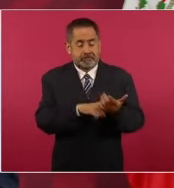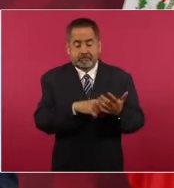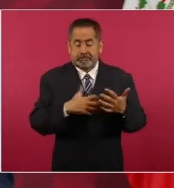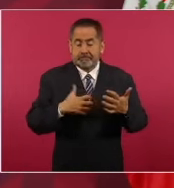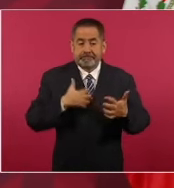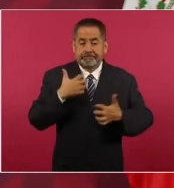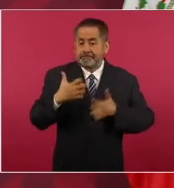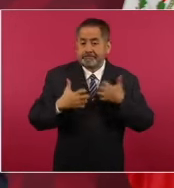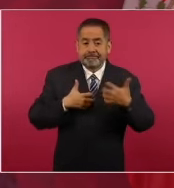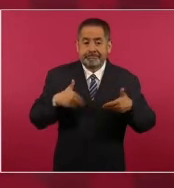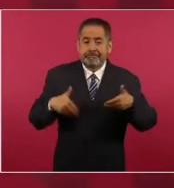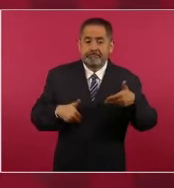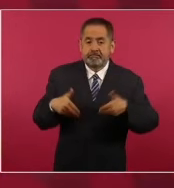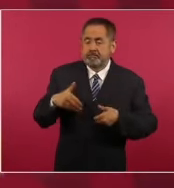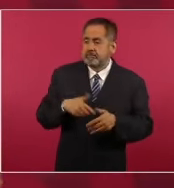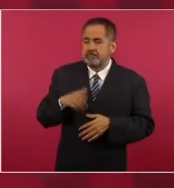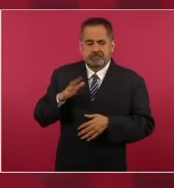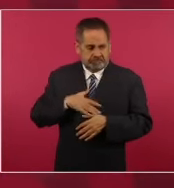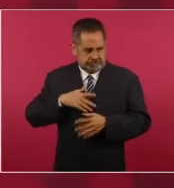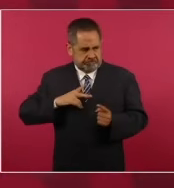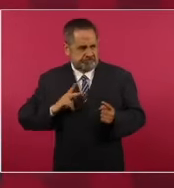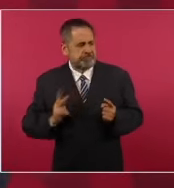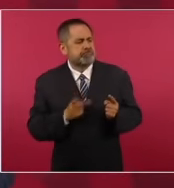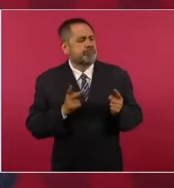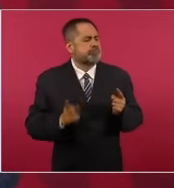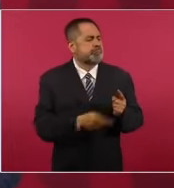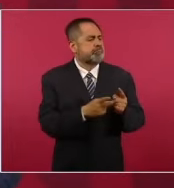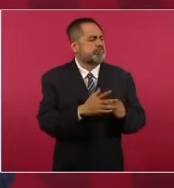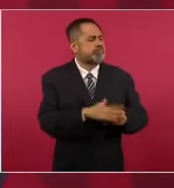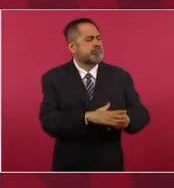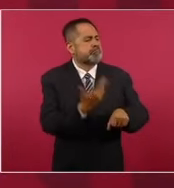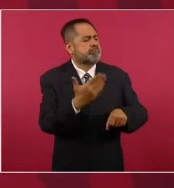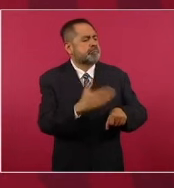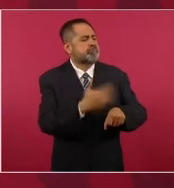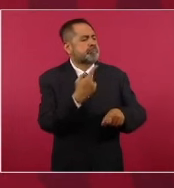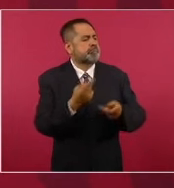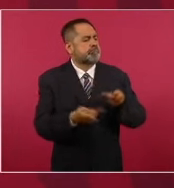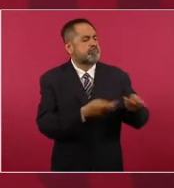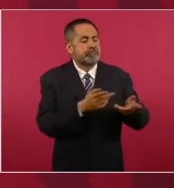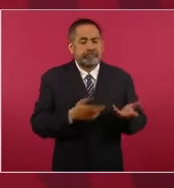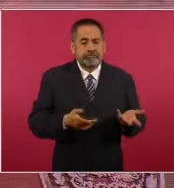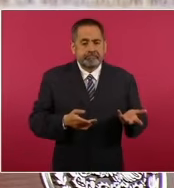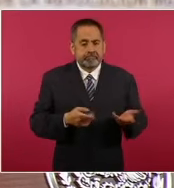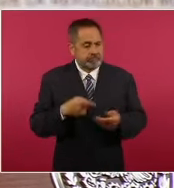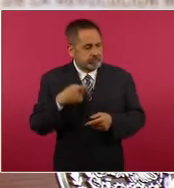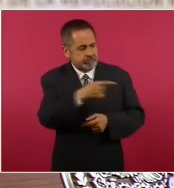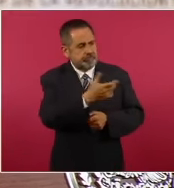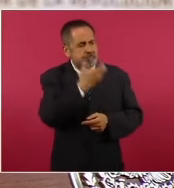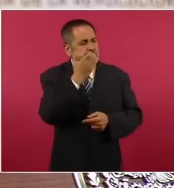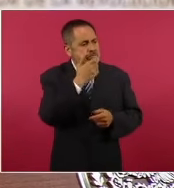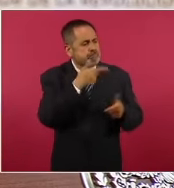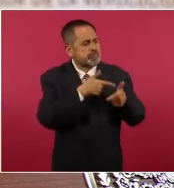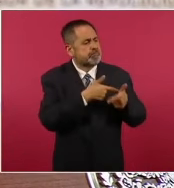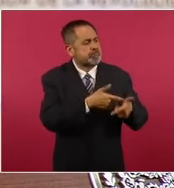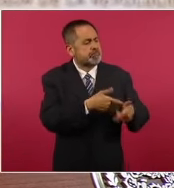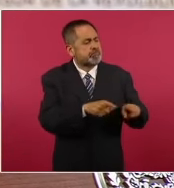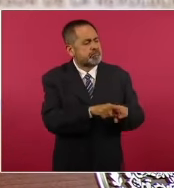todo el cuestionamiento a su conservadurismo,